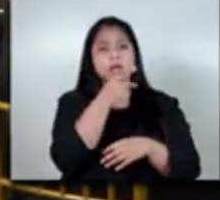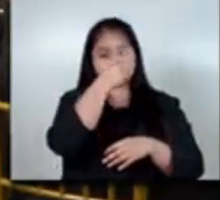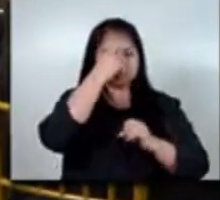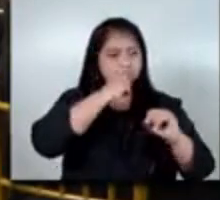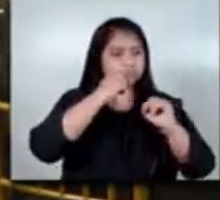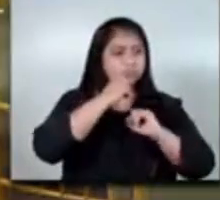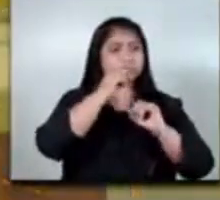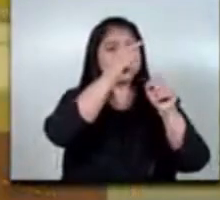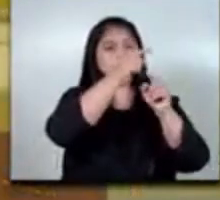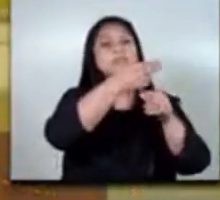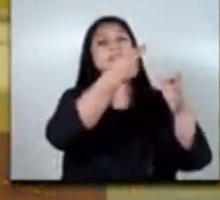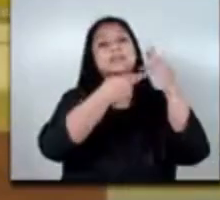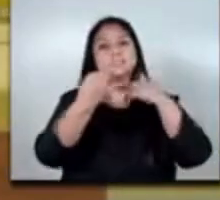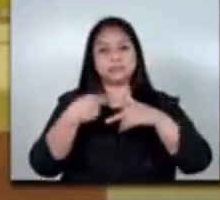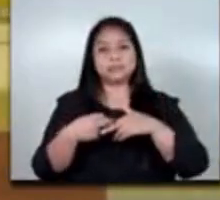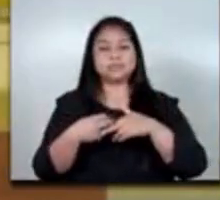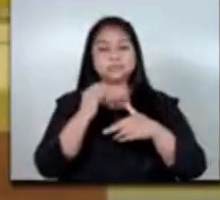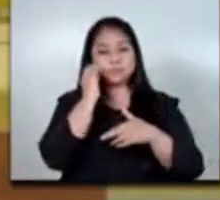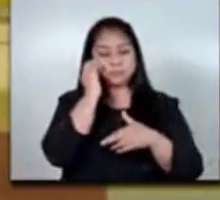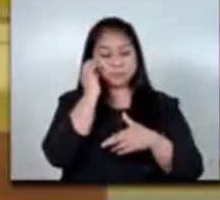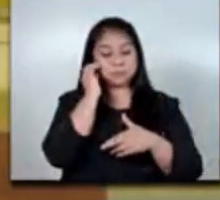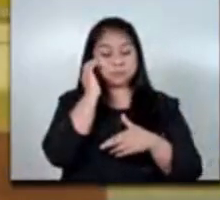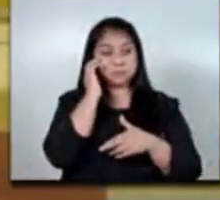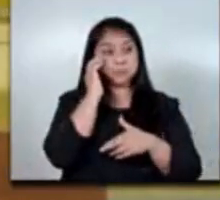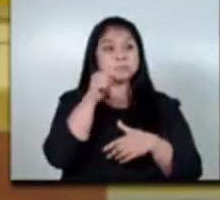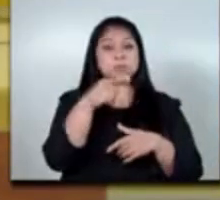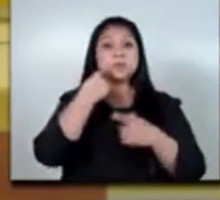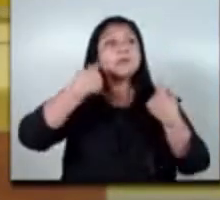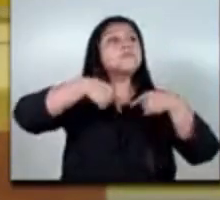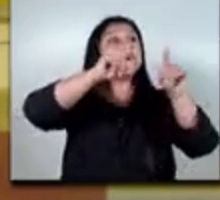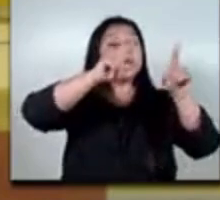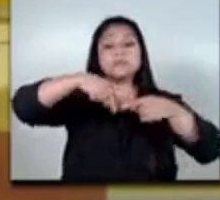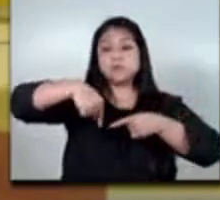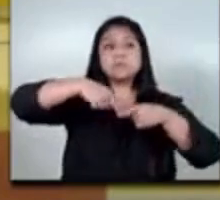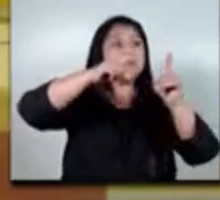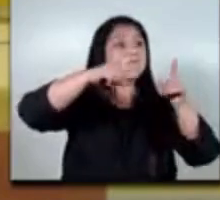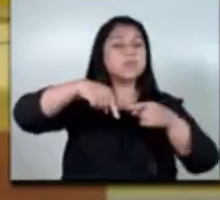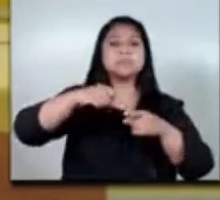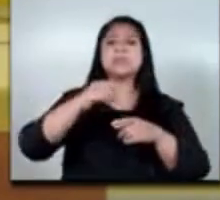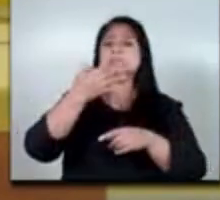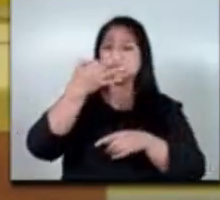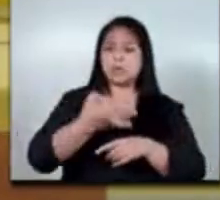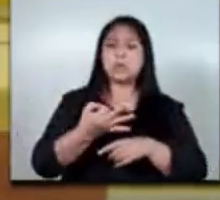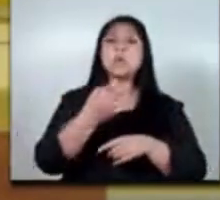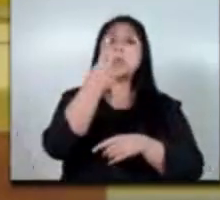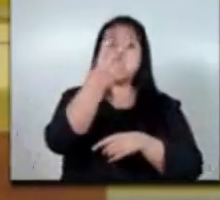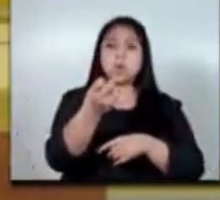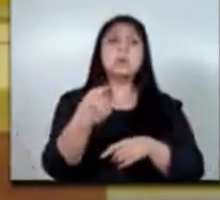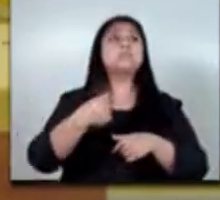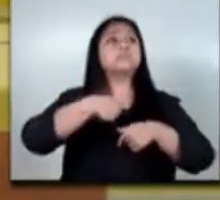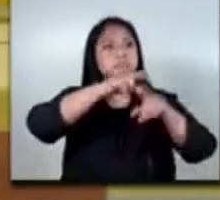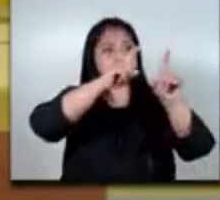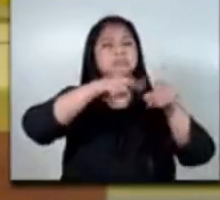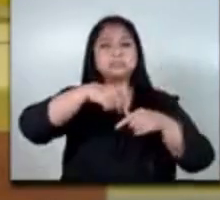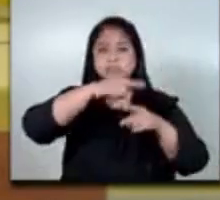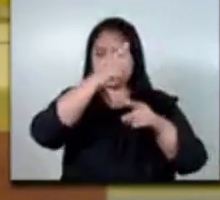y retornar y todo aquel que lo haya hecho bien tenga la seguridad de que lo va a volver a encontrar la posibilidad